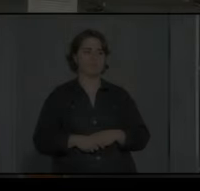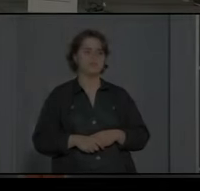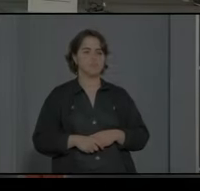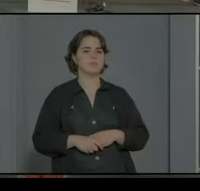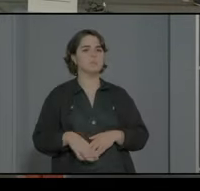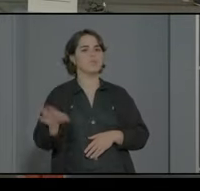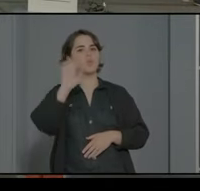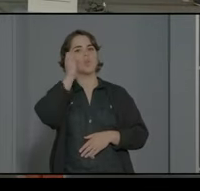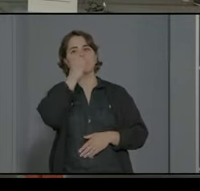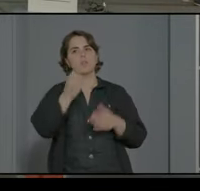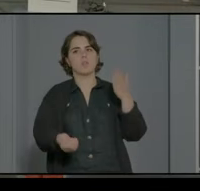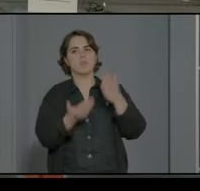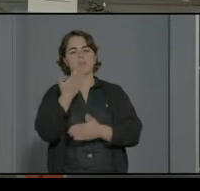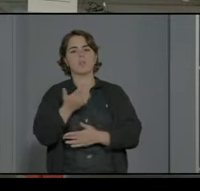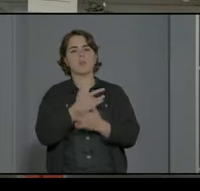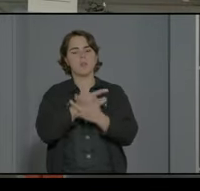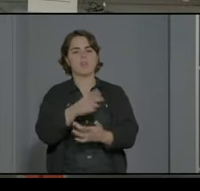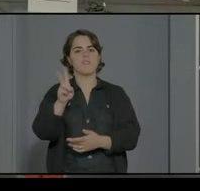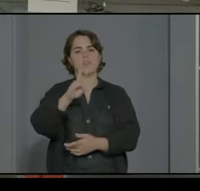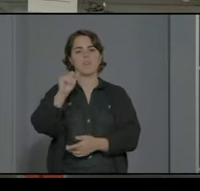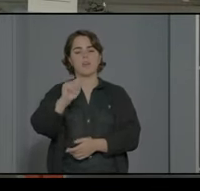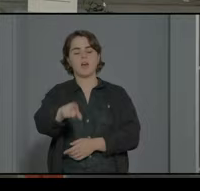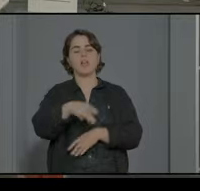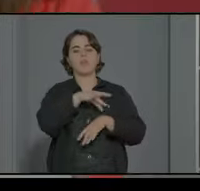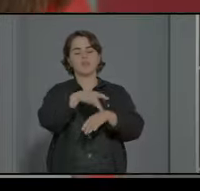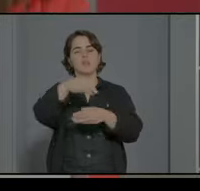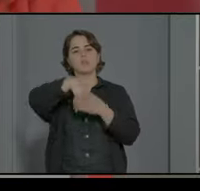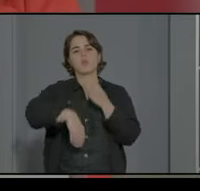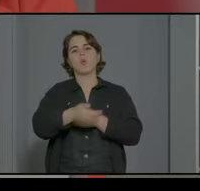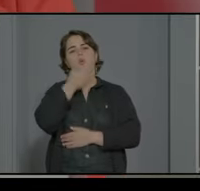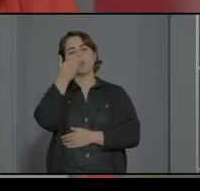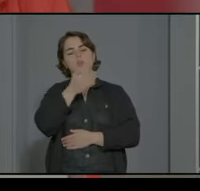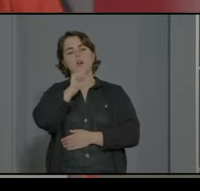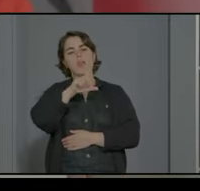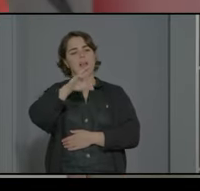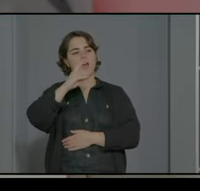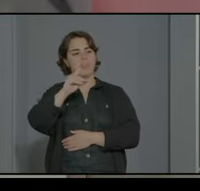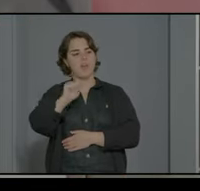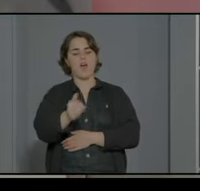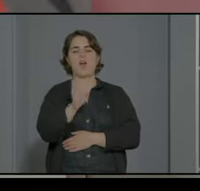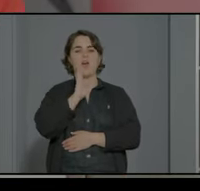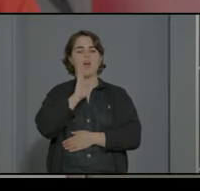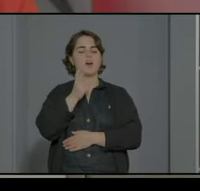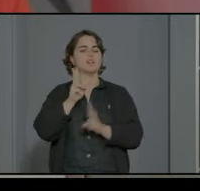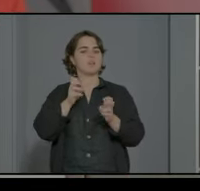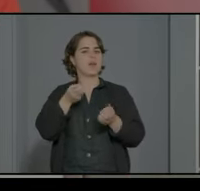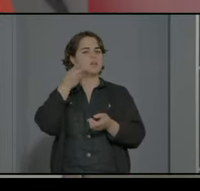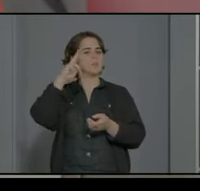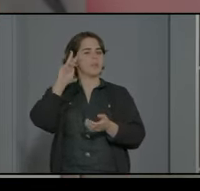buenos días bueno soy María Vidal soy la orientadora del Colegio Arcadia y como bien han comentado vamos a hablar un poco de la experiencia